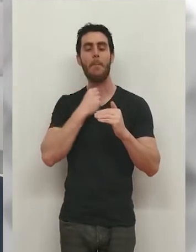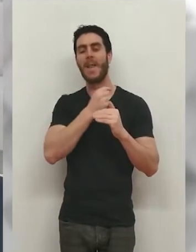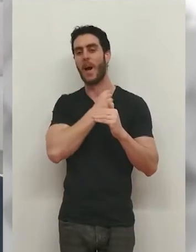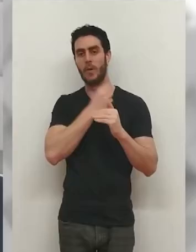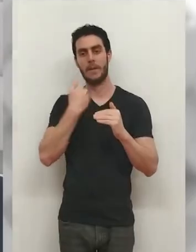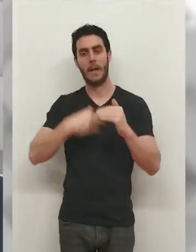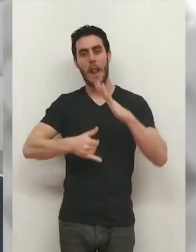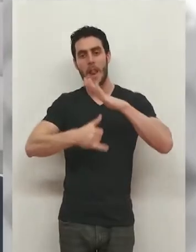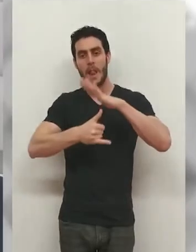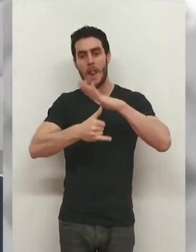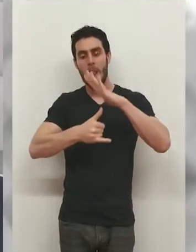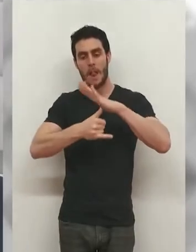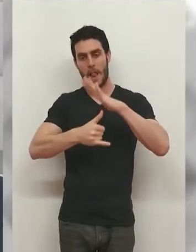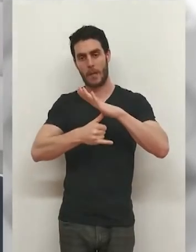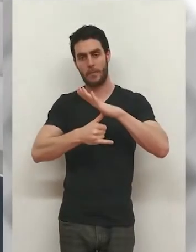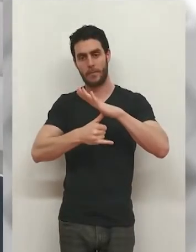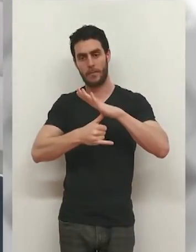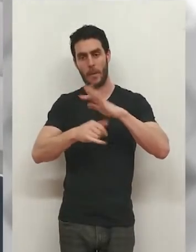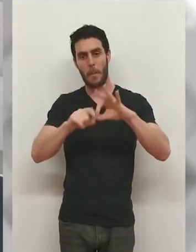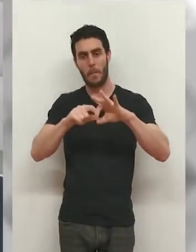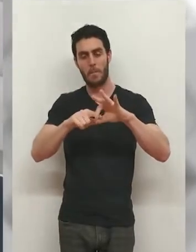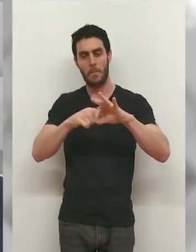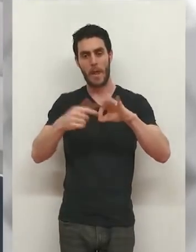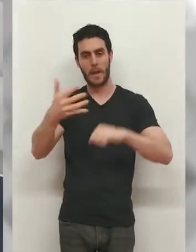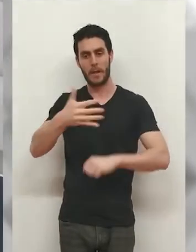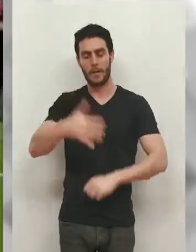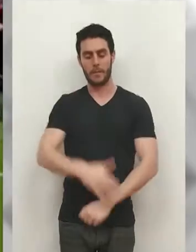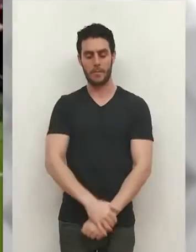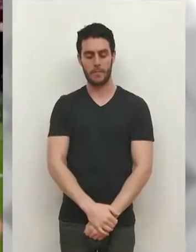Badajoz ya amenaza con apear a los blanquirrojos de la quinta plaza.